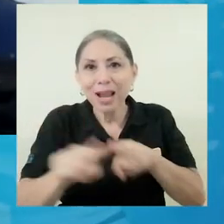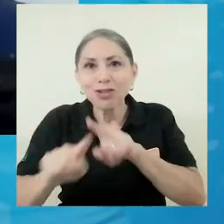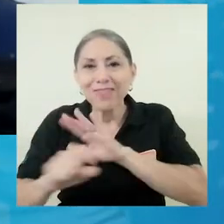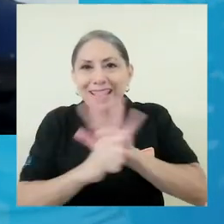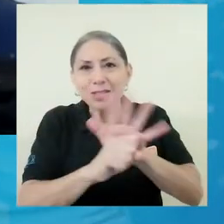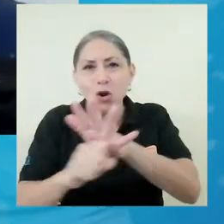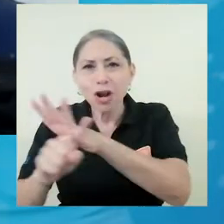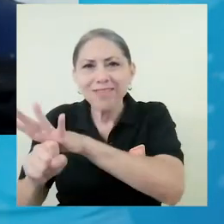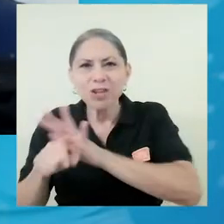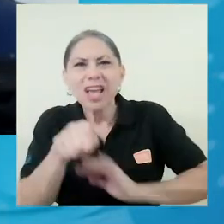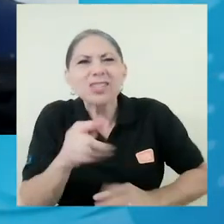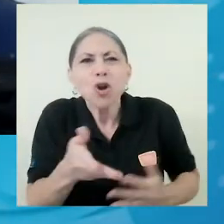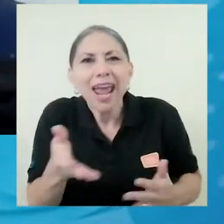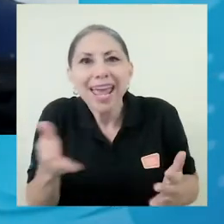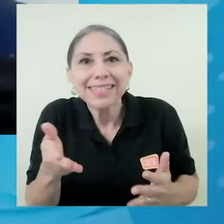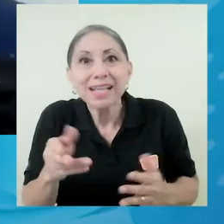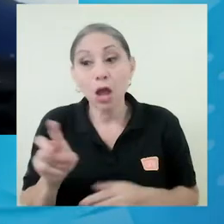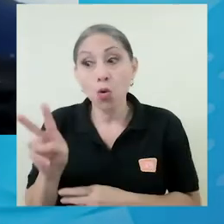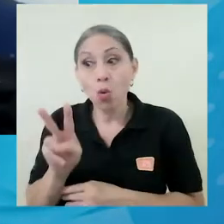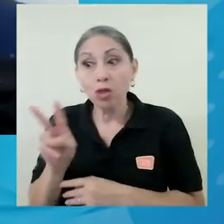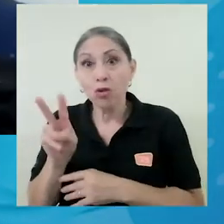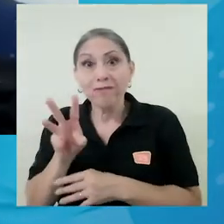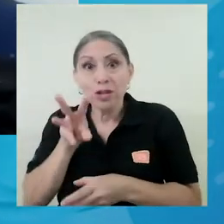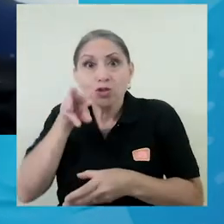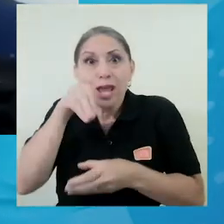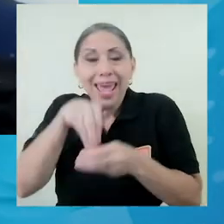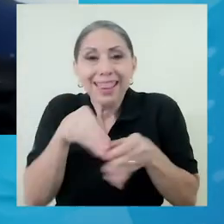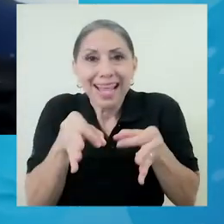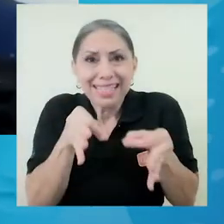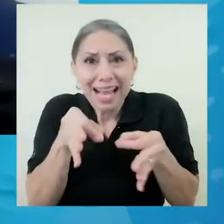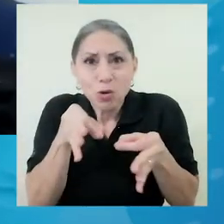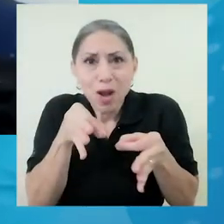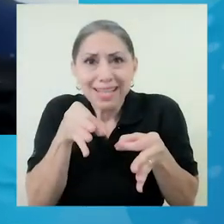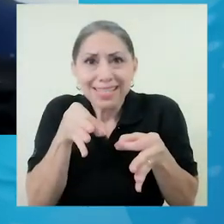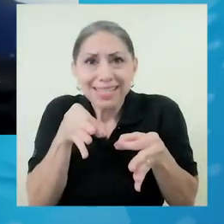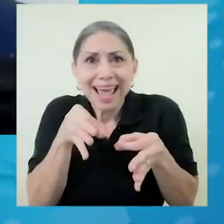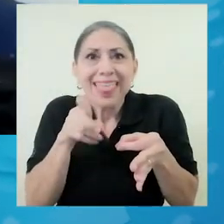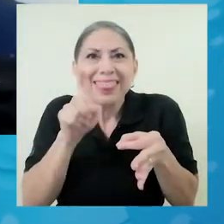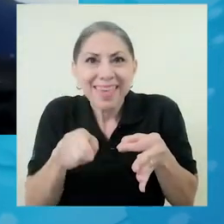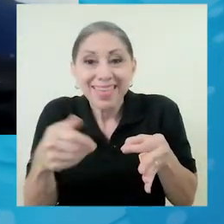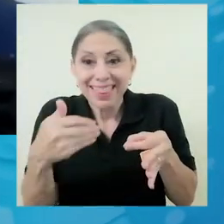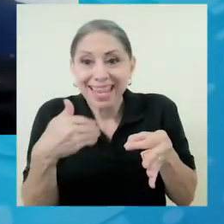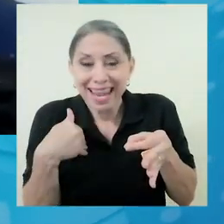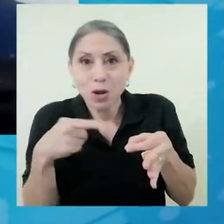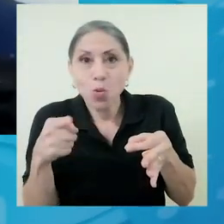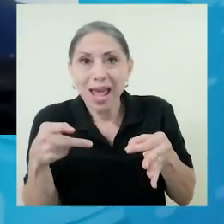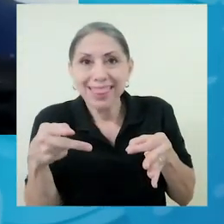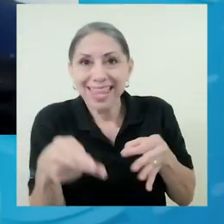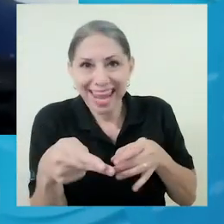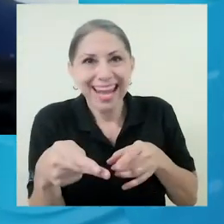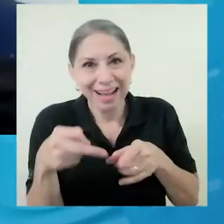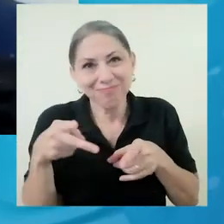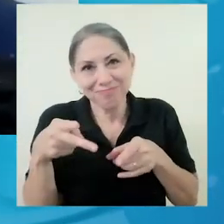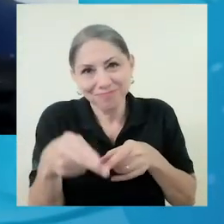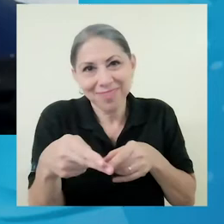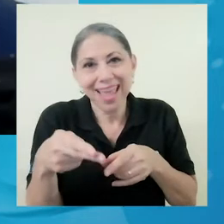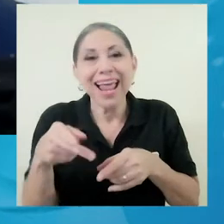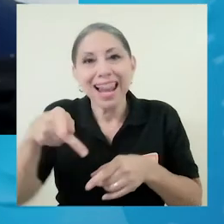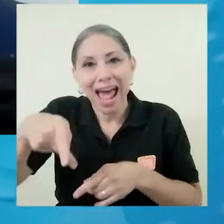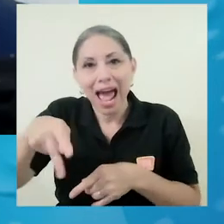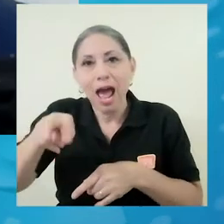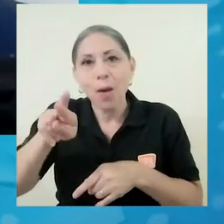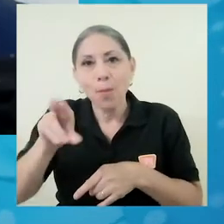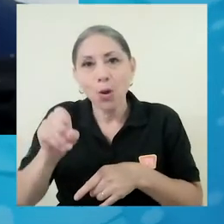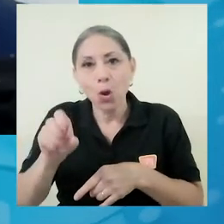Esto es, cuando el virus entra en las células, tienen que traer consigo una tijera, ¿verdad?, que es esta proteasa. Esta